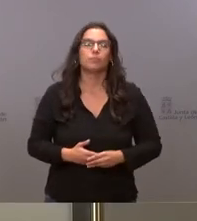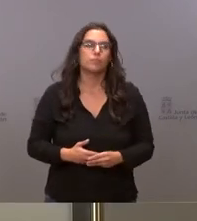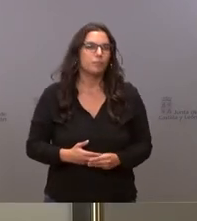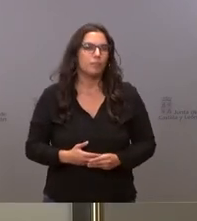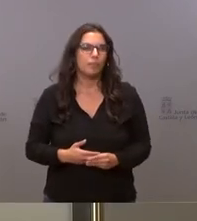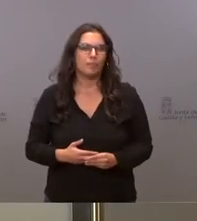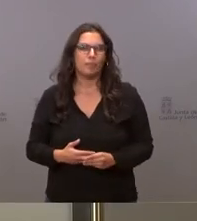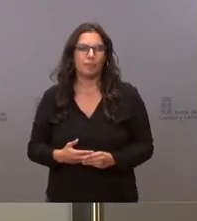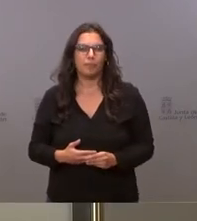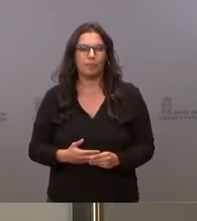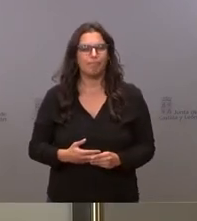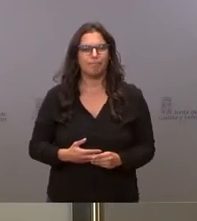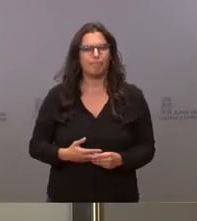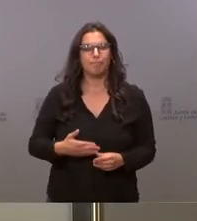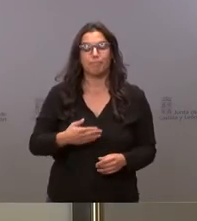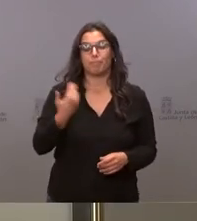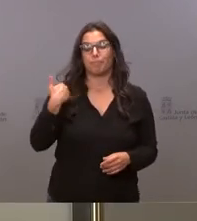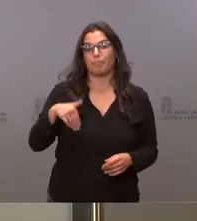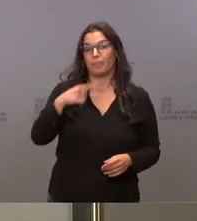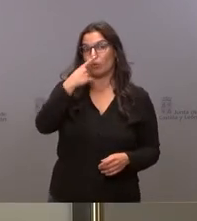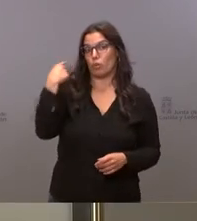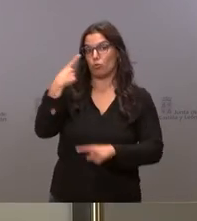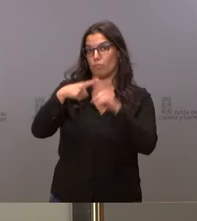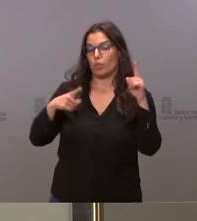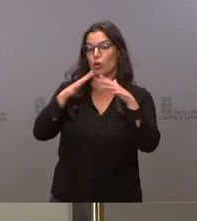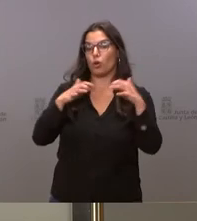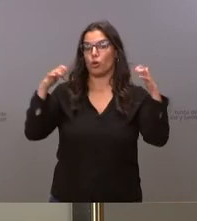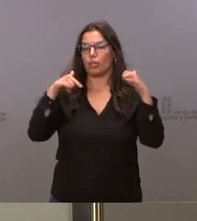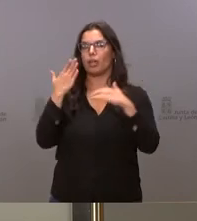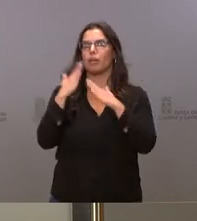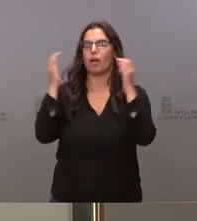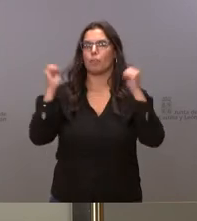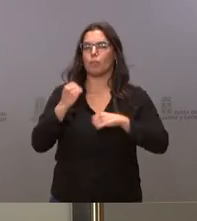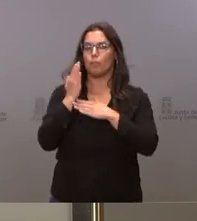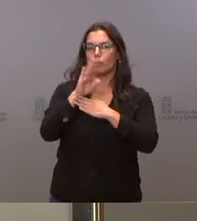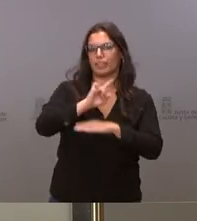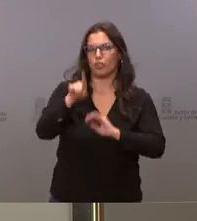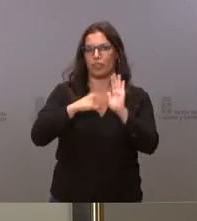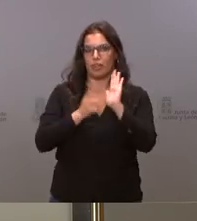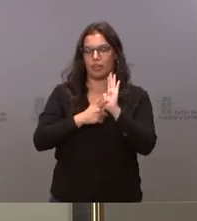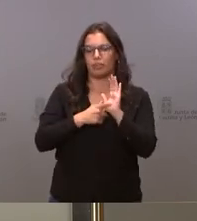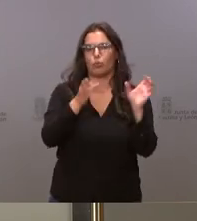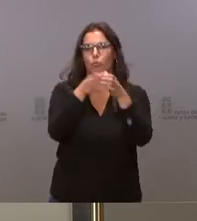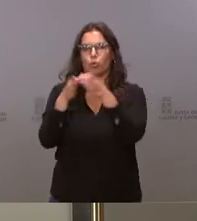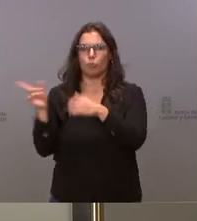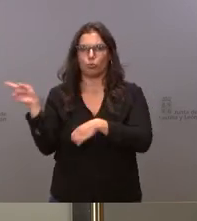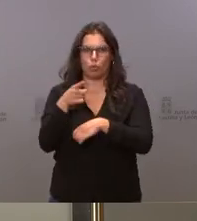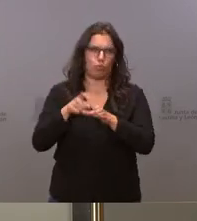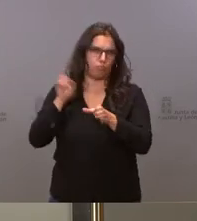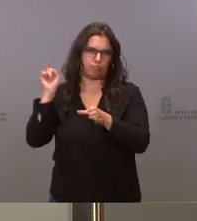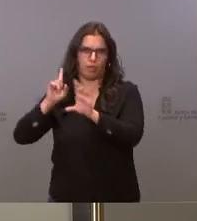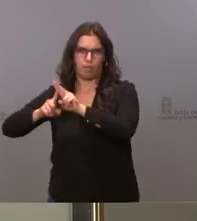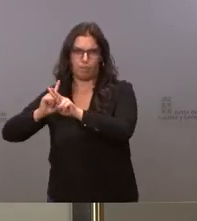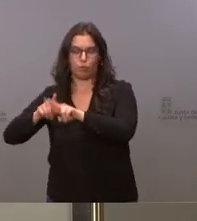preguntarle hace año y medio en las cortes se aprobó una proporción no de ley de todos los grupos excepto vos para que las